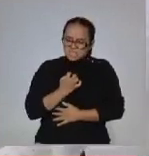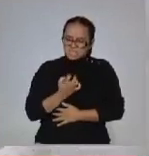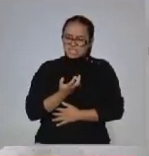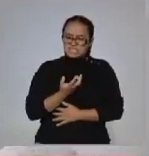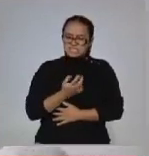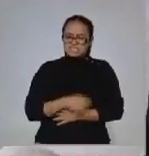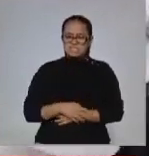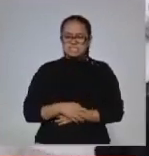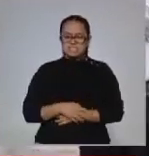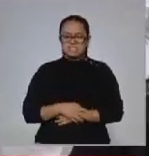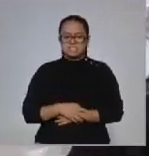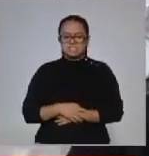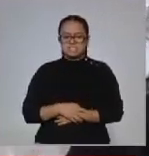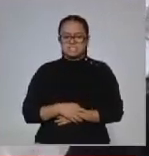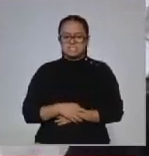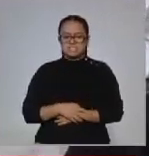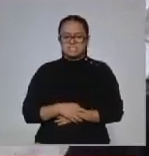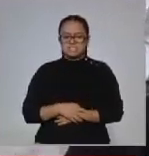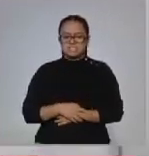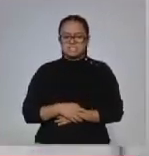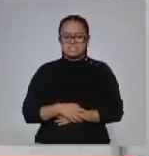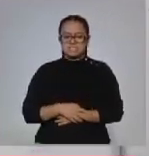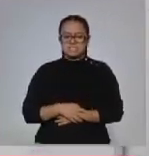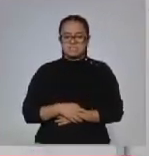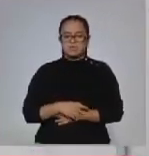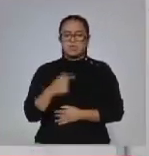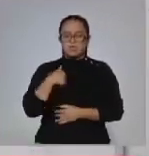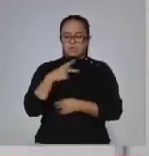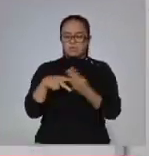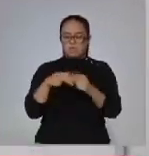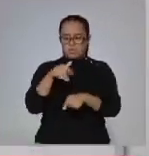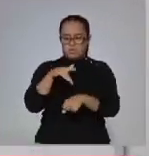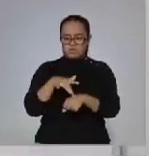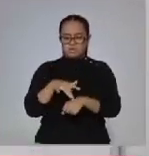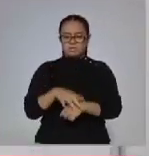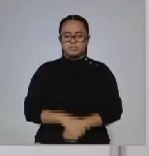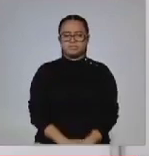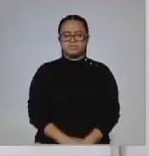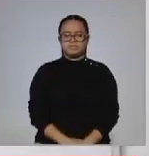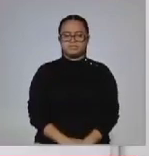¿Cuál es el cuello? Sí, le pongo el cuello de la por favor. Sí.